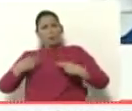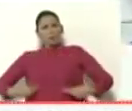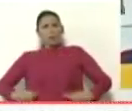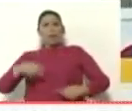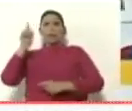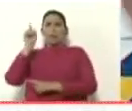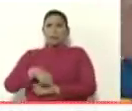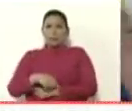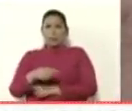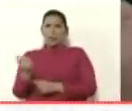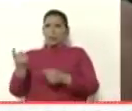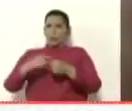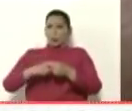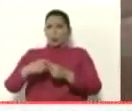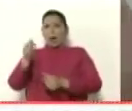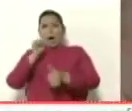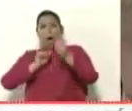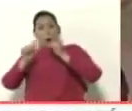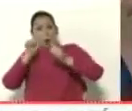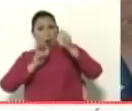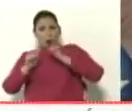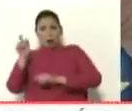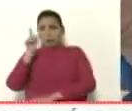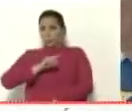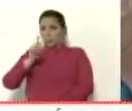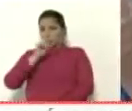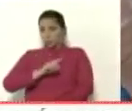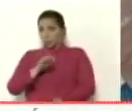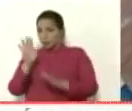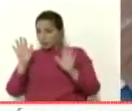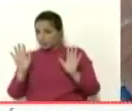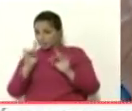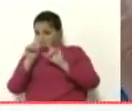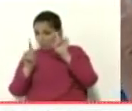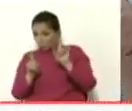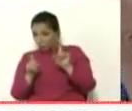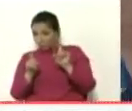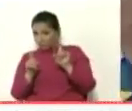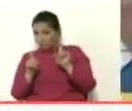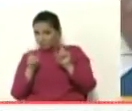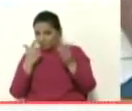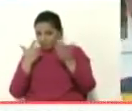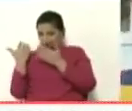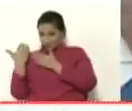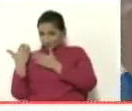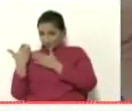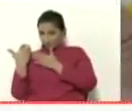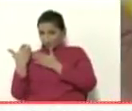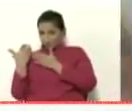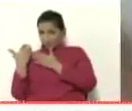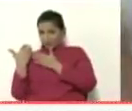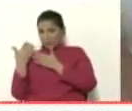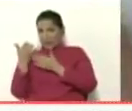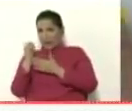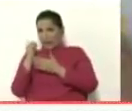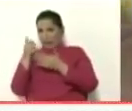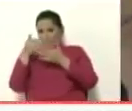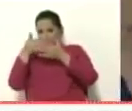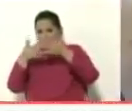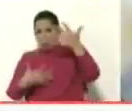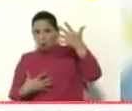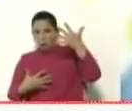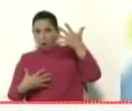también incluye alcohol y prostitutas esto además es una reseña del portal